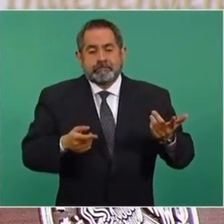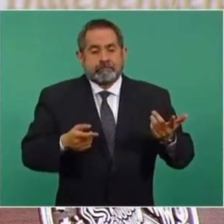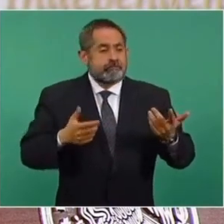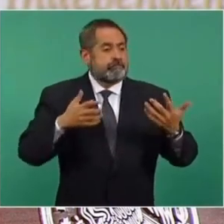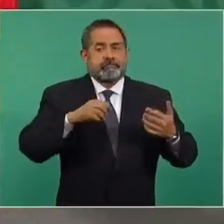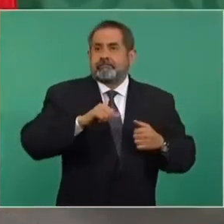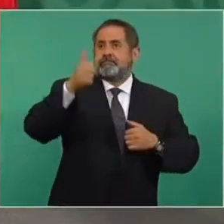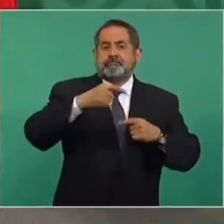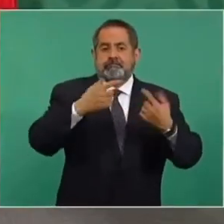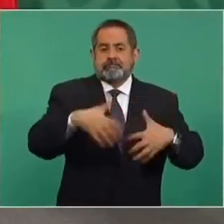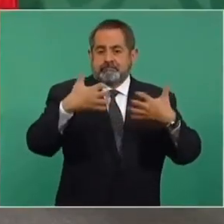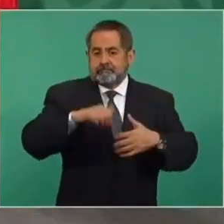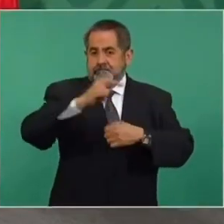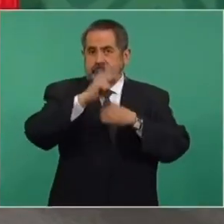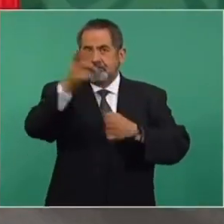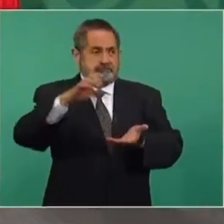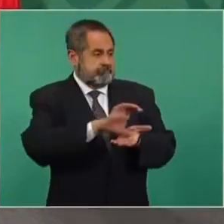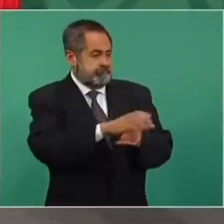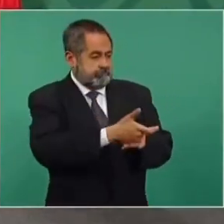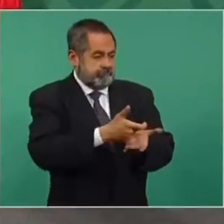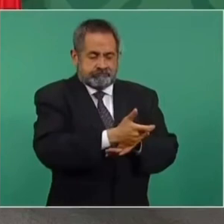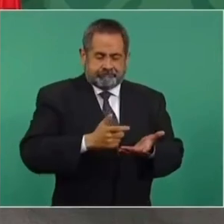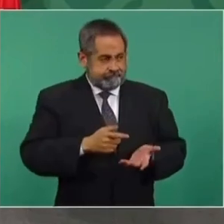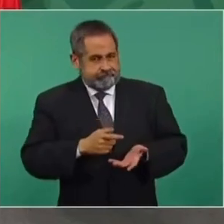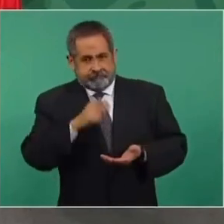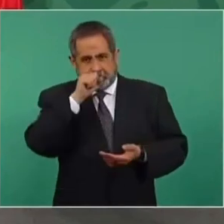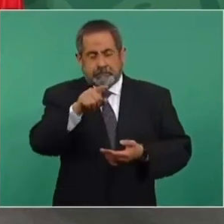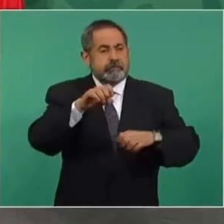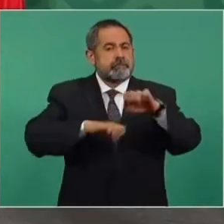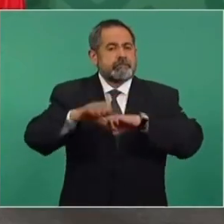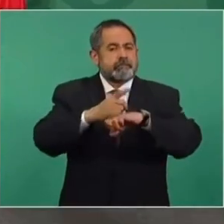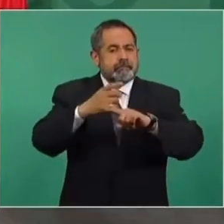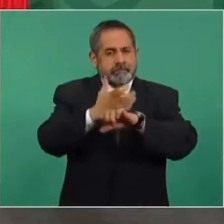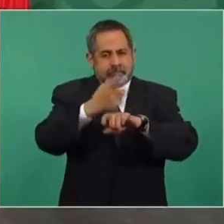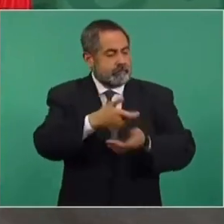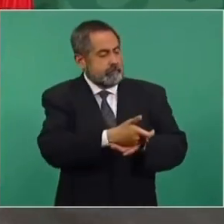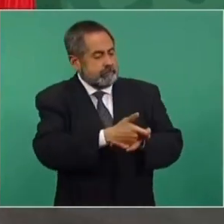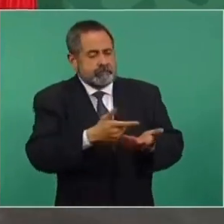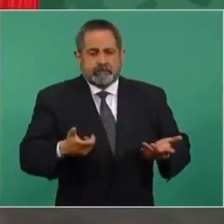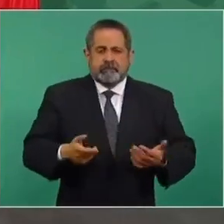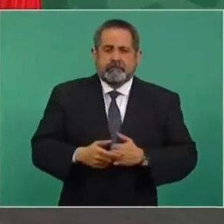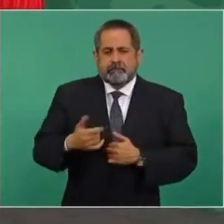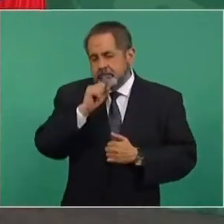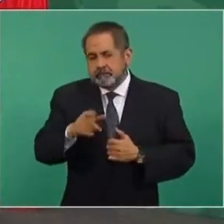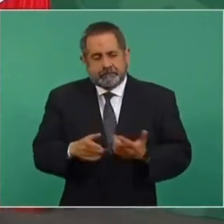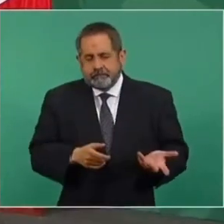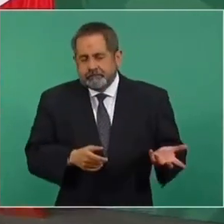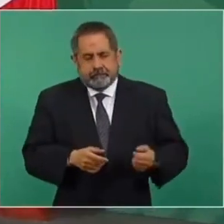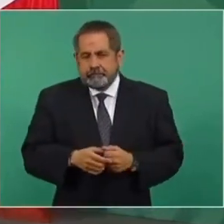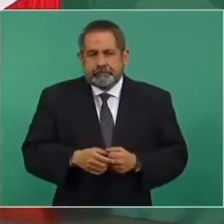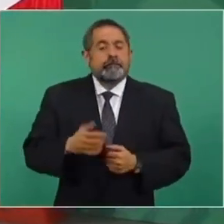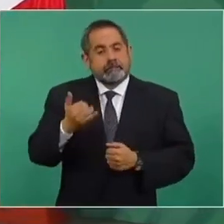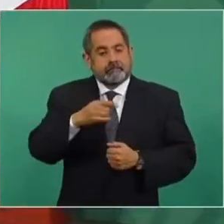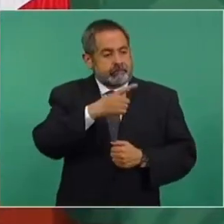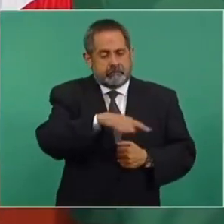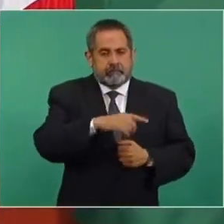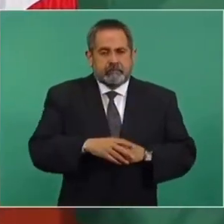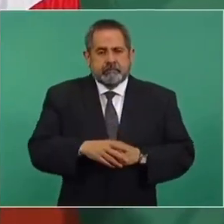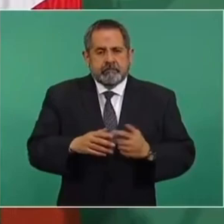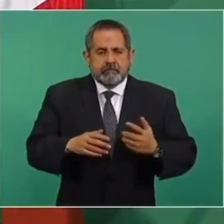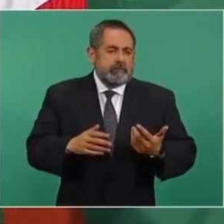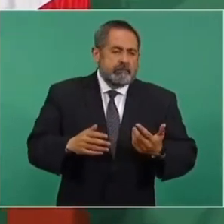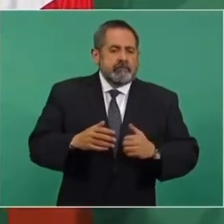empresas extranjeras, incluso por la misma embajada de Estados Unidos. Y hay quienes sí